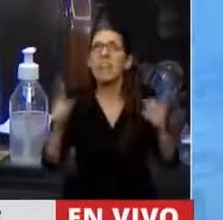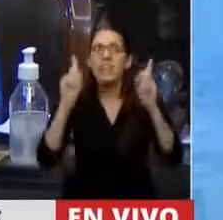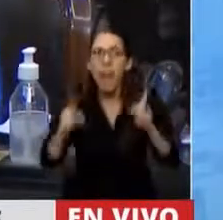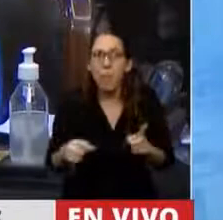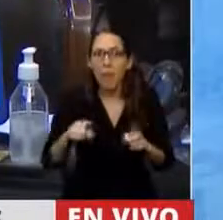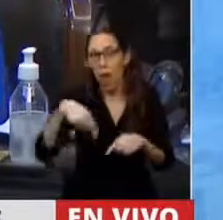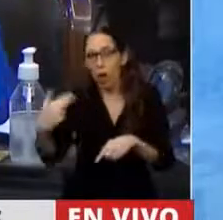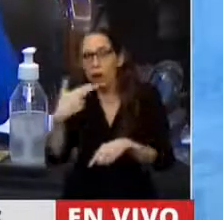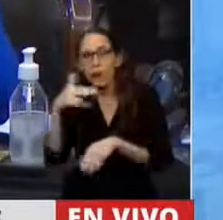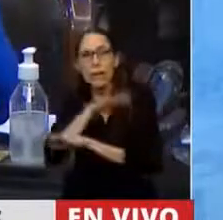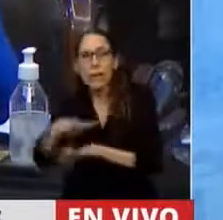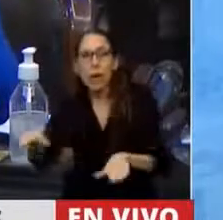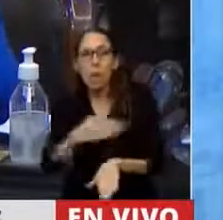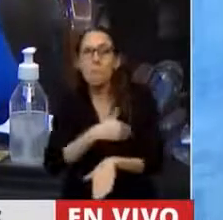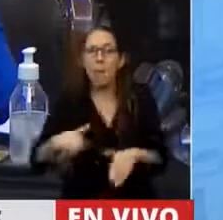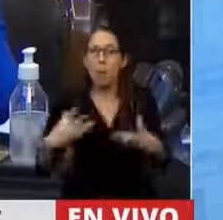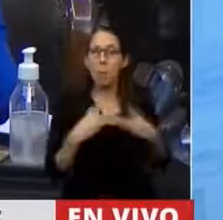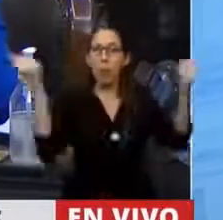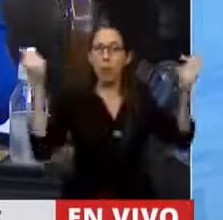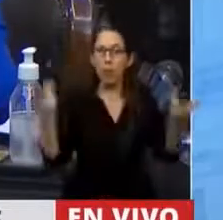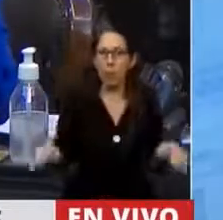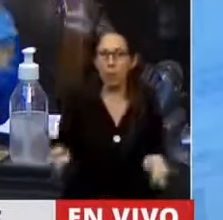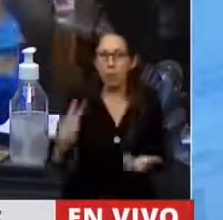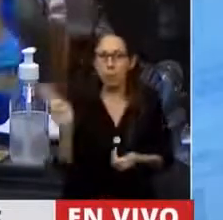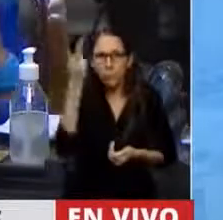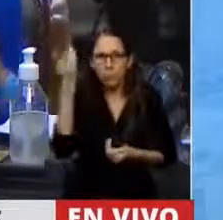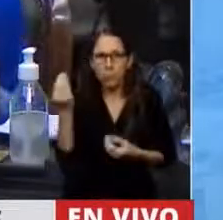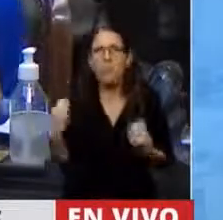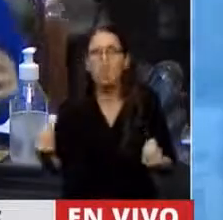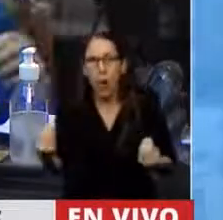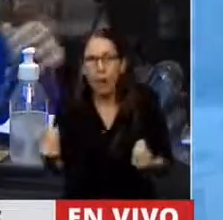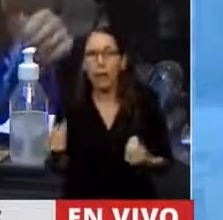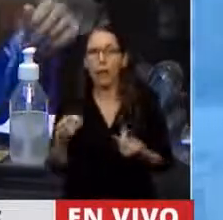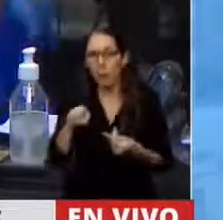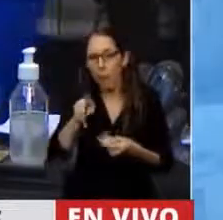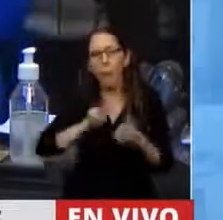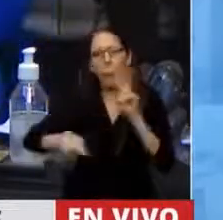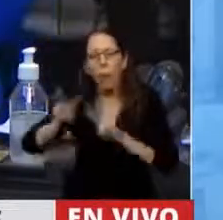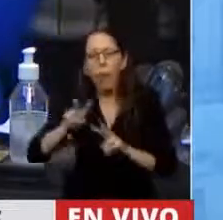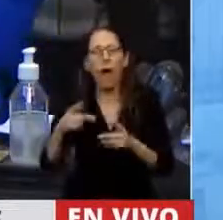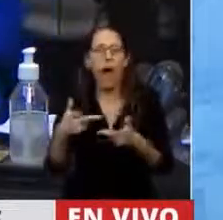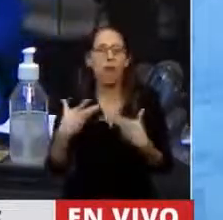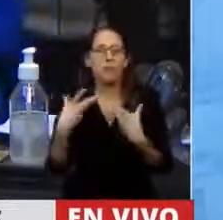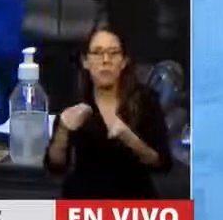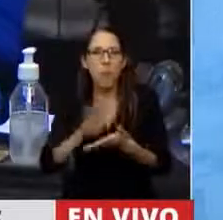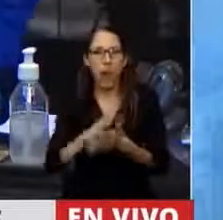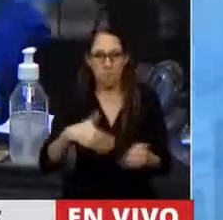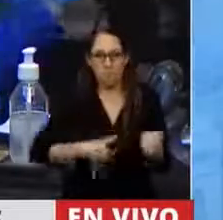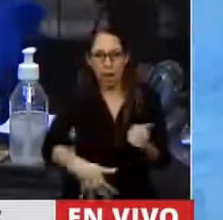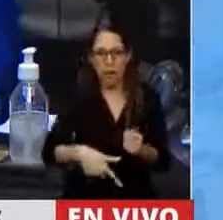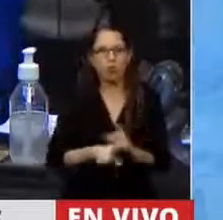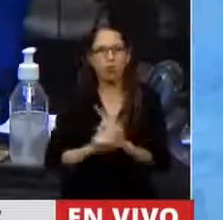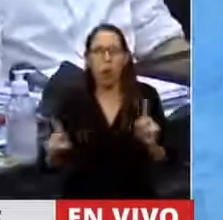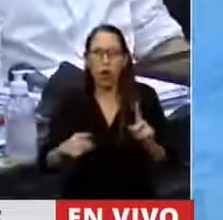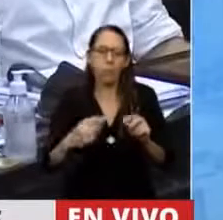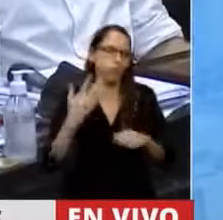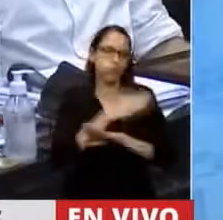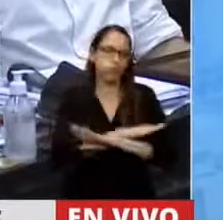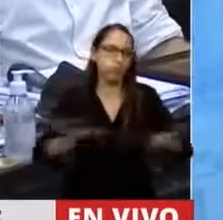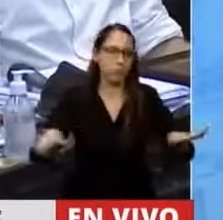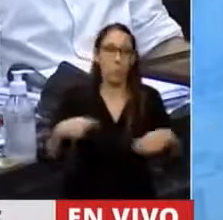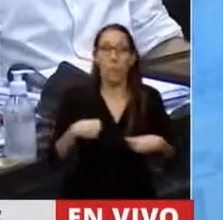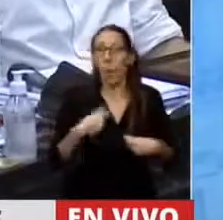hijas e hijos en la orfandad por no permitirles evitar un embarazo que les afectaba su salud,